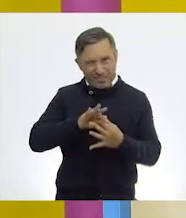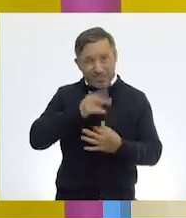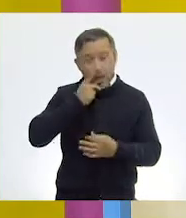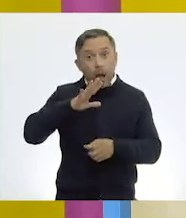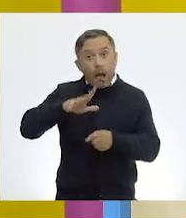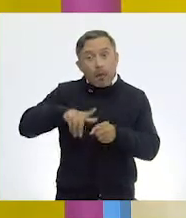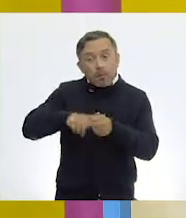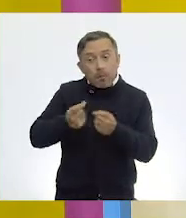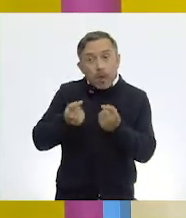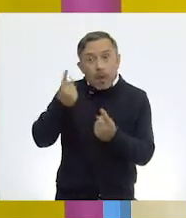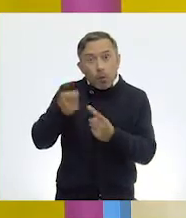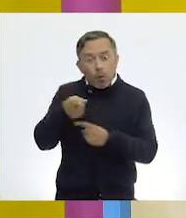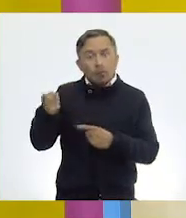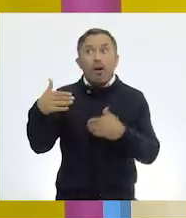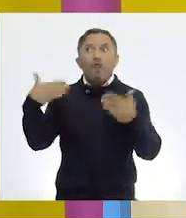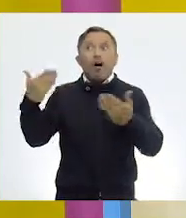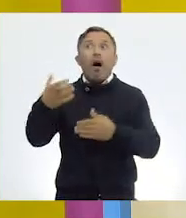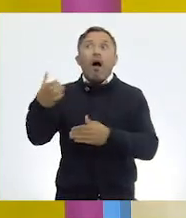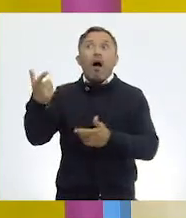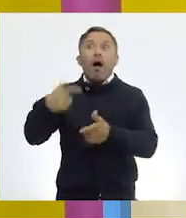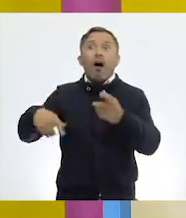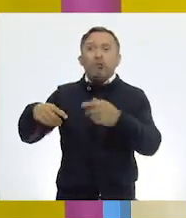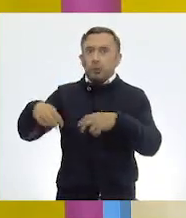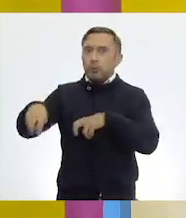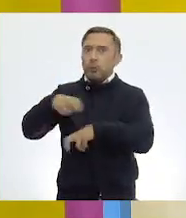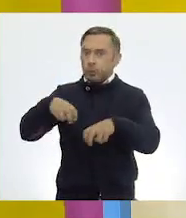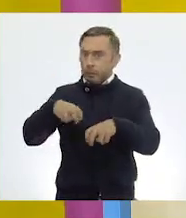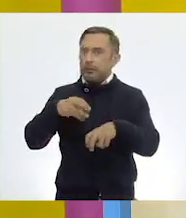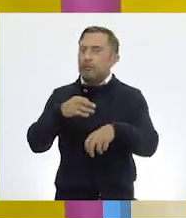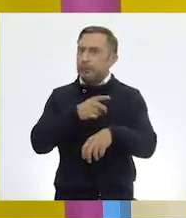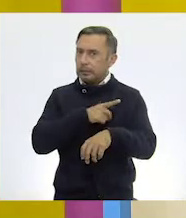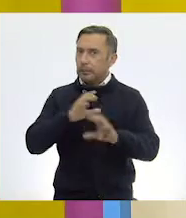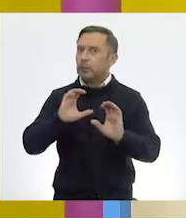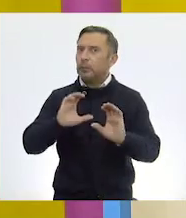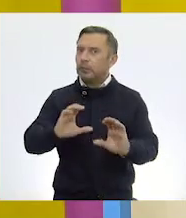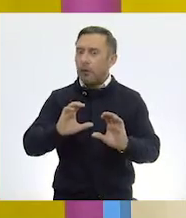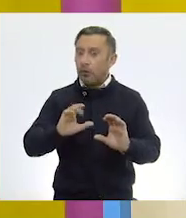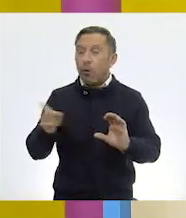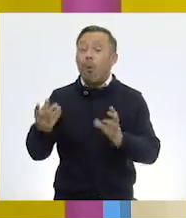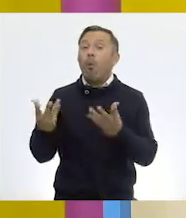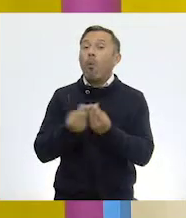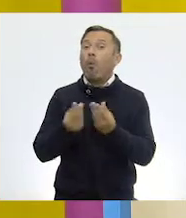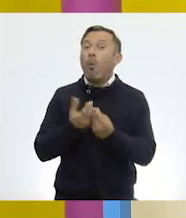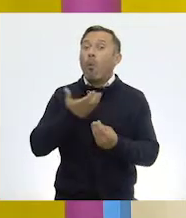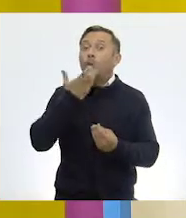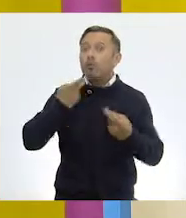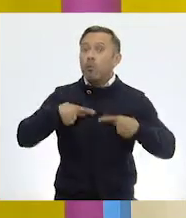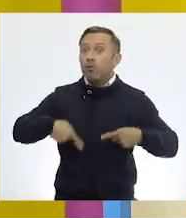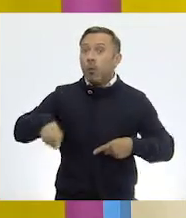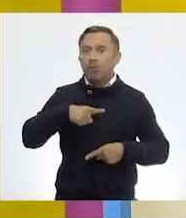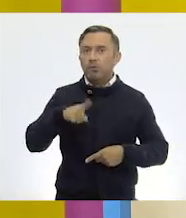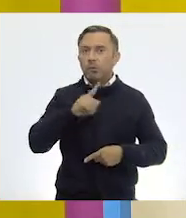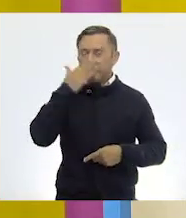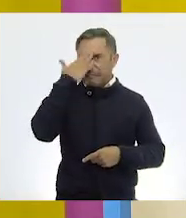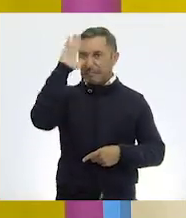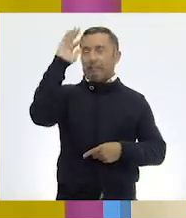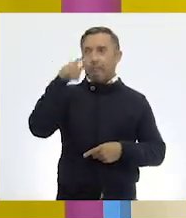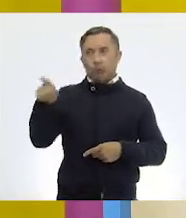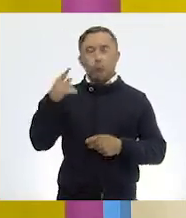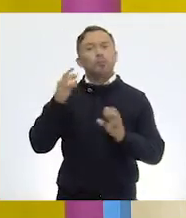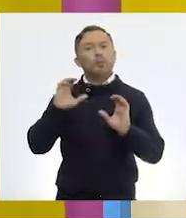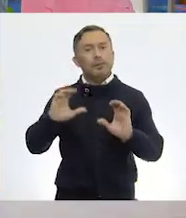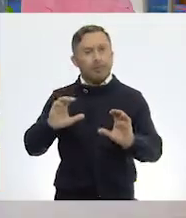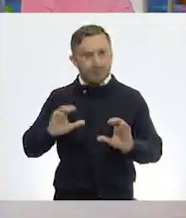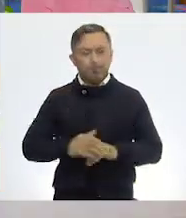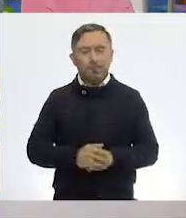tenemos que tener un poco de precaución porque no están acostumbrados a relacionarse con los humanos. Bien, para continuar nuestra clase,